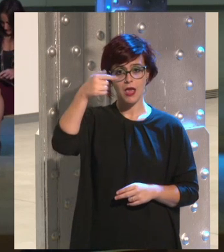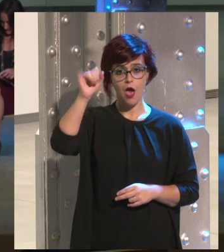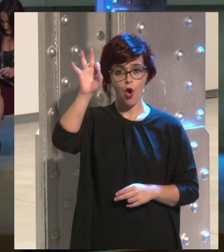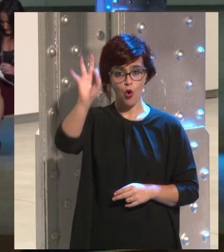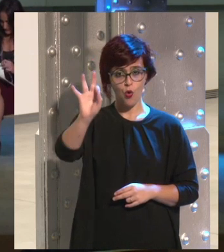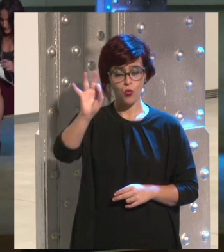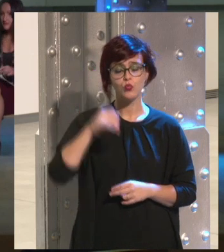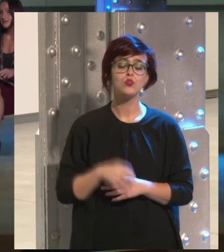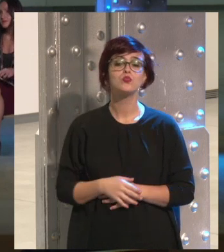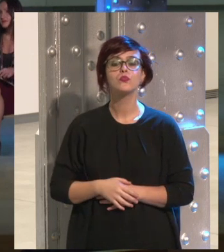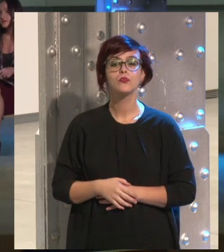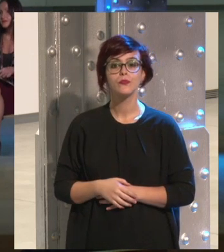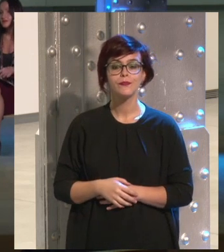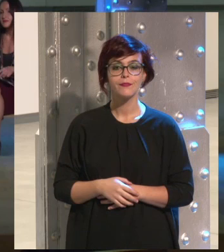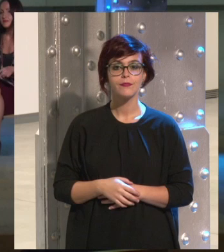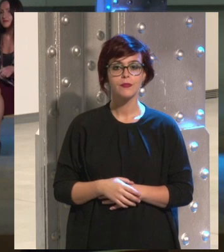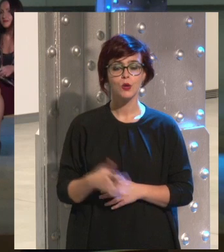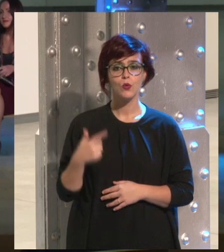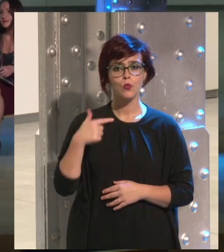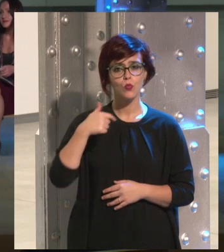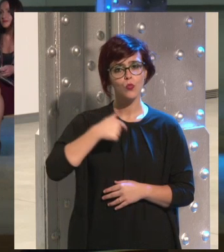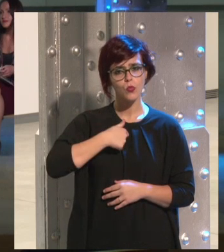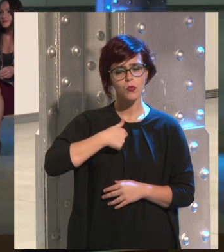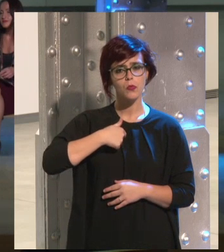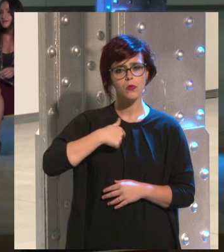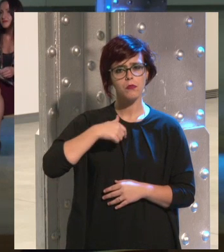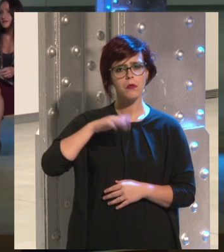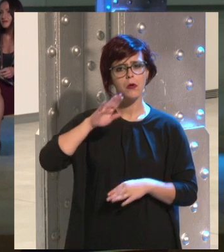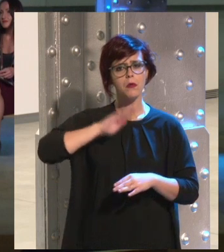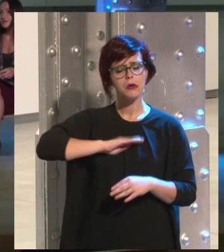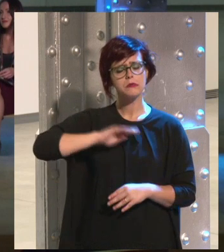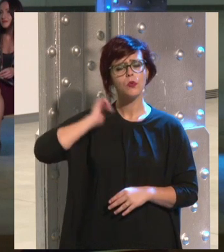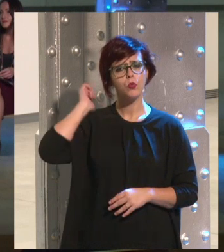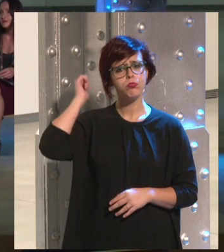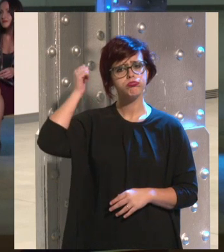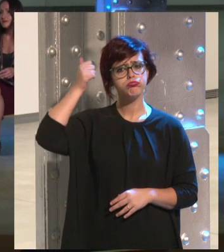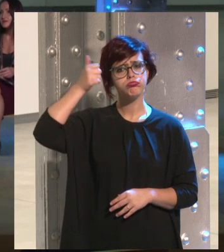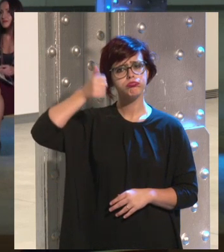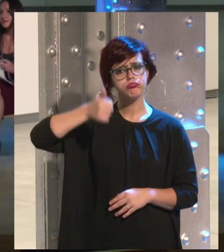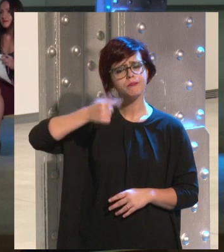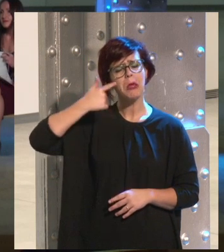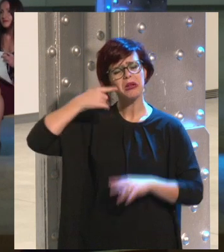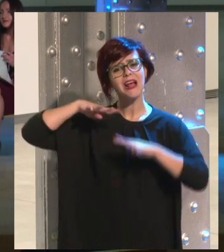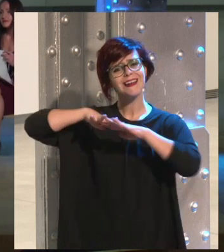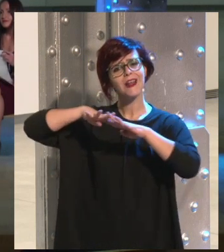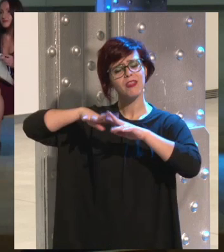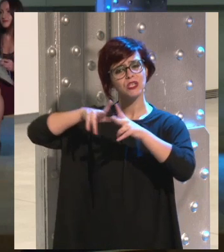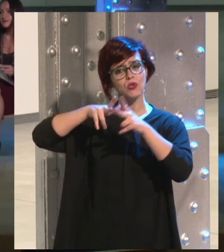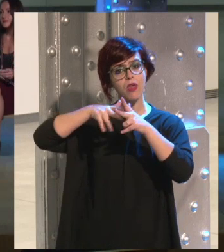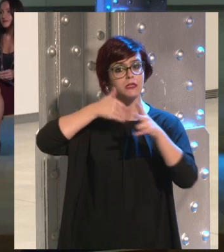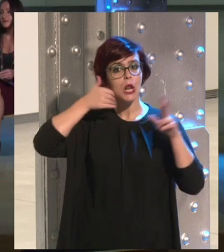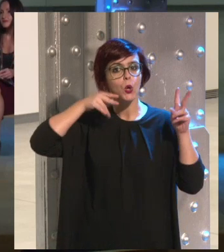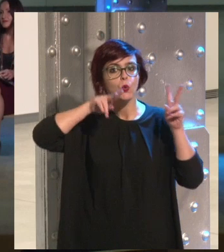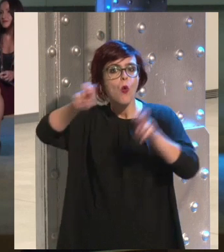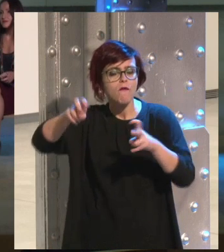Y bueno, llevo bastante tiempo intentando ver que realmente las redes sociales es algo nuevo,